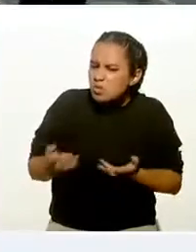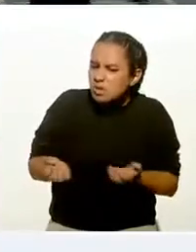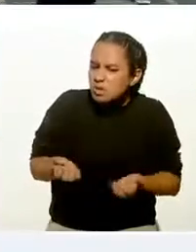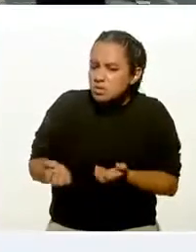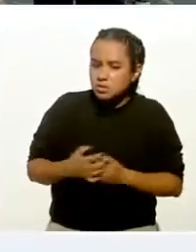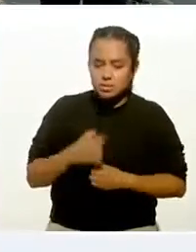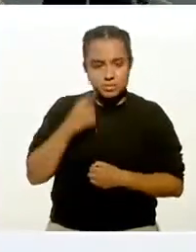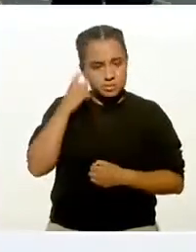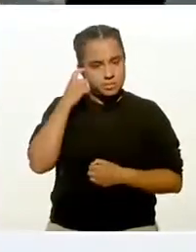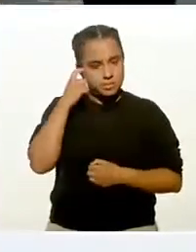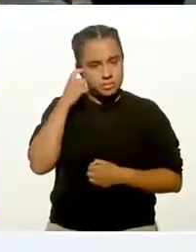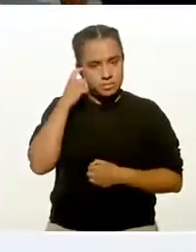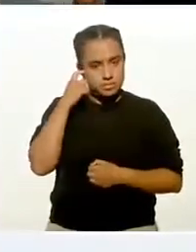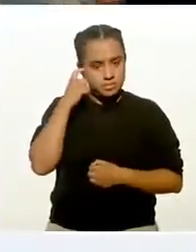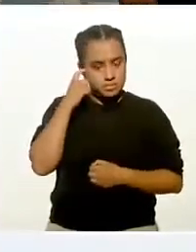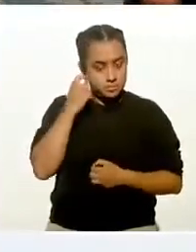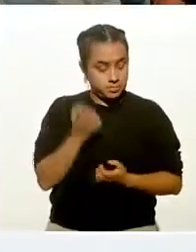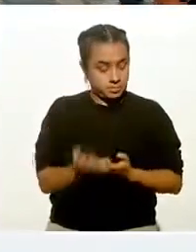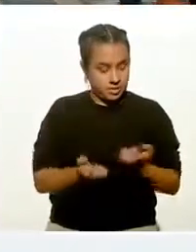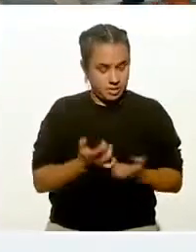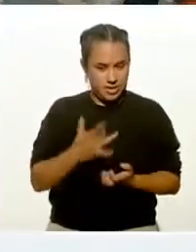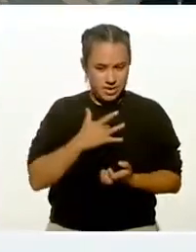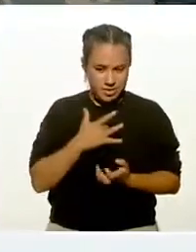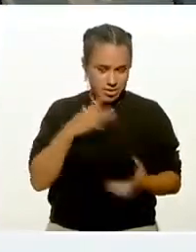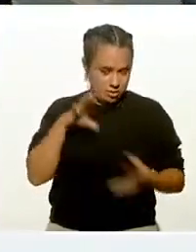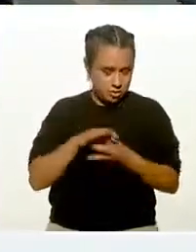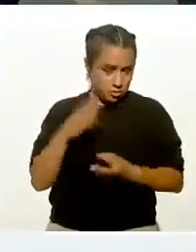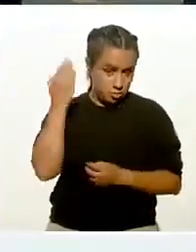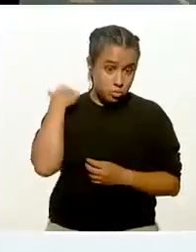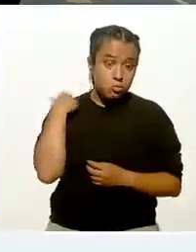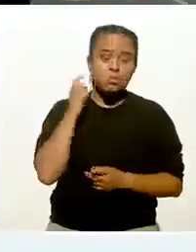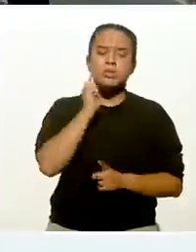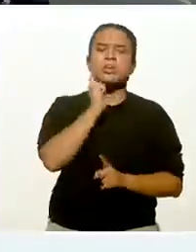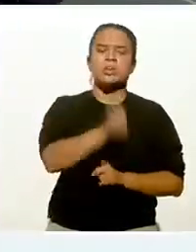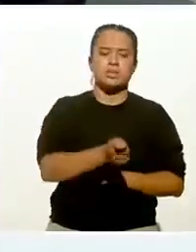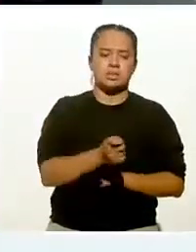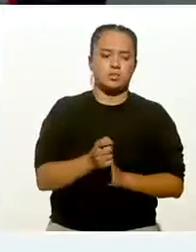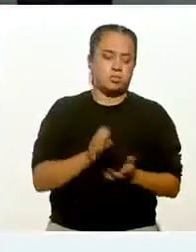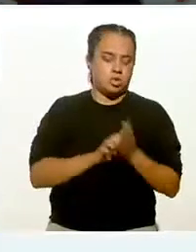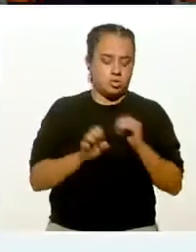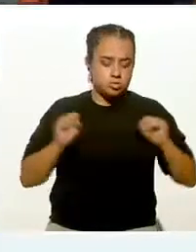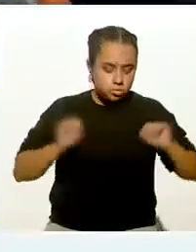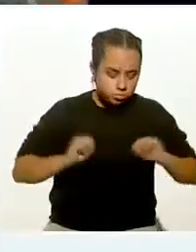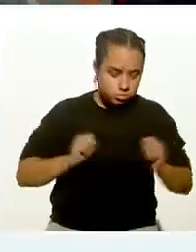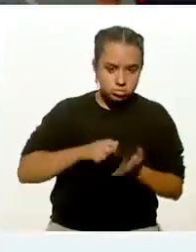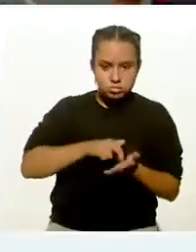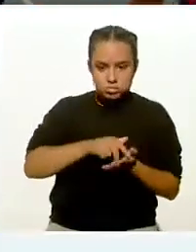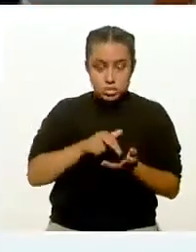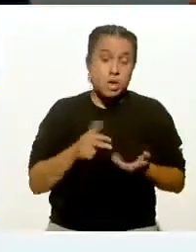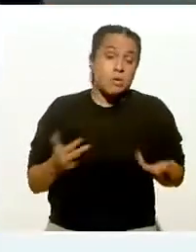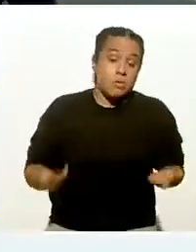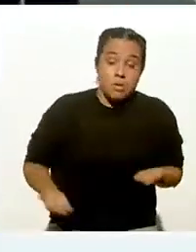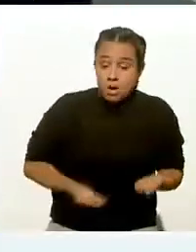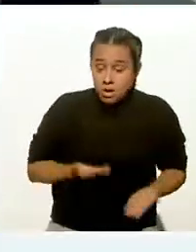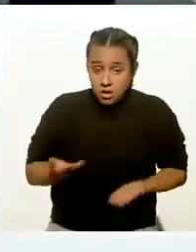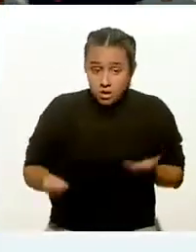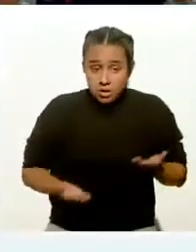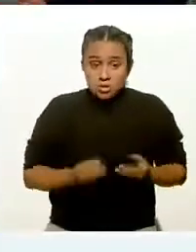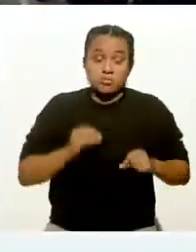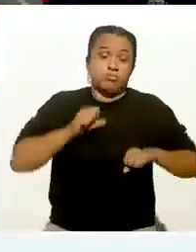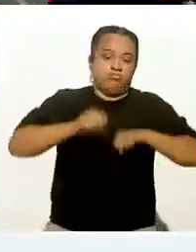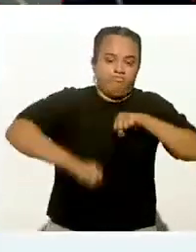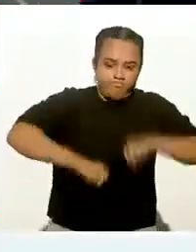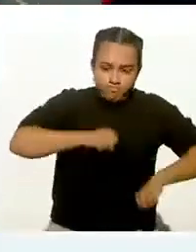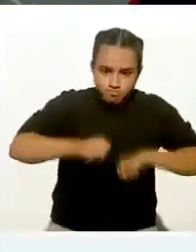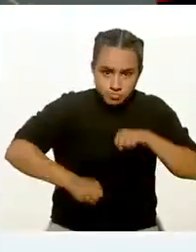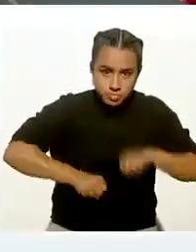los ejercicios cardiovasculares son todos aquellos donde trotamos, caminamos, bailamos, andamos en bicicleta.